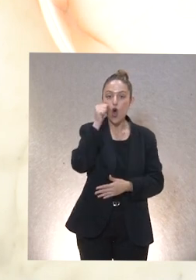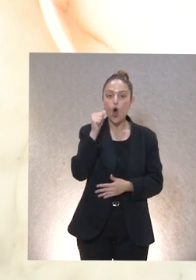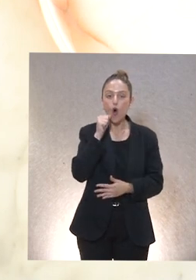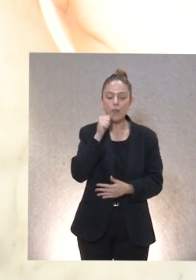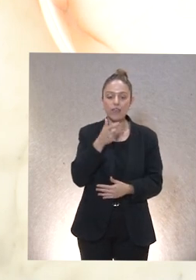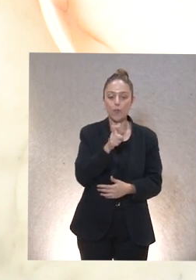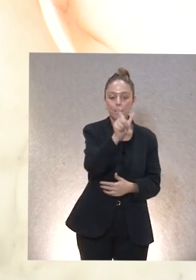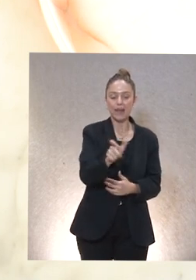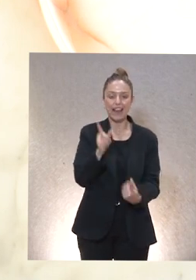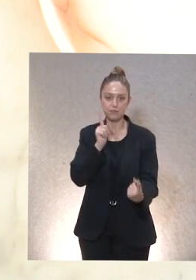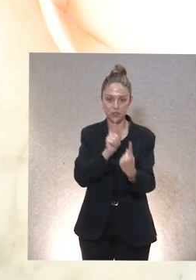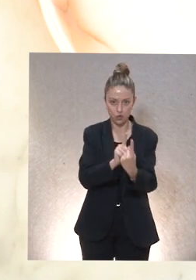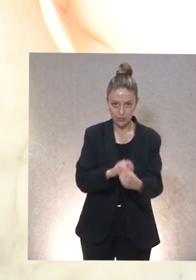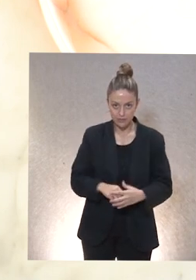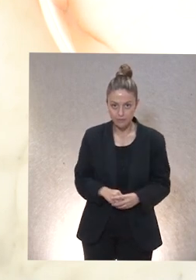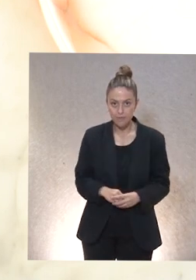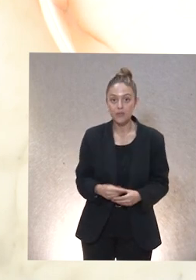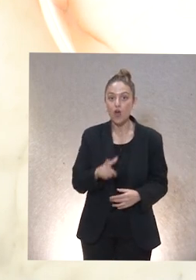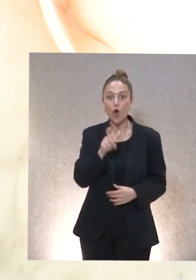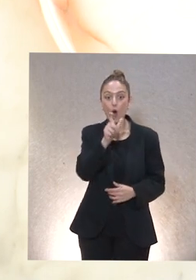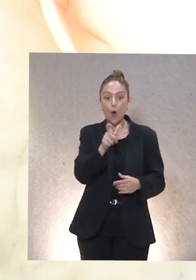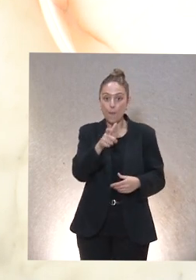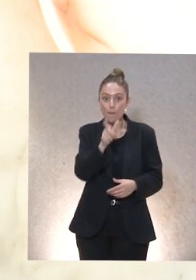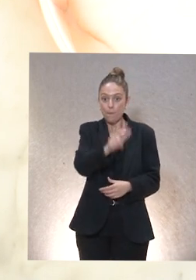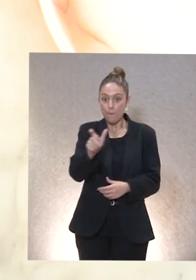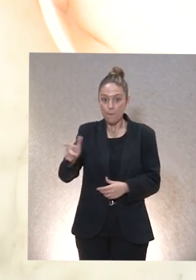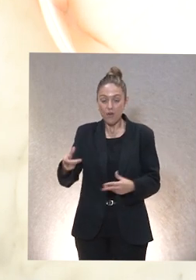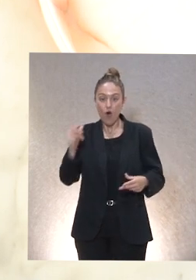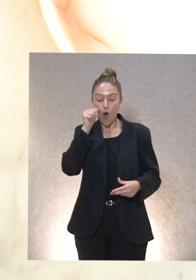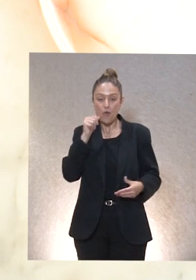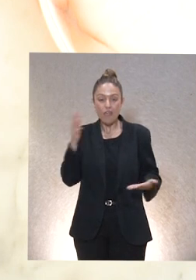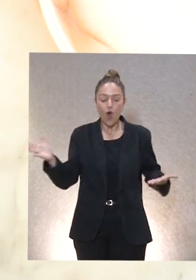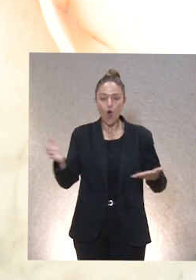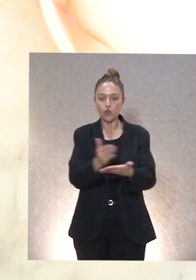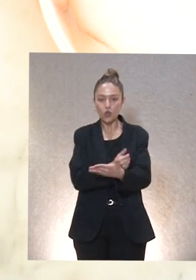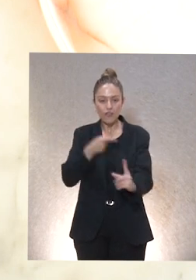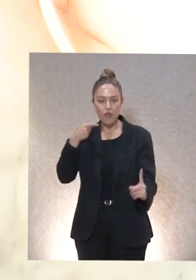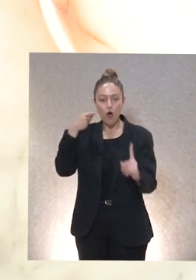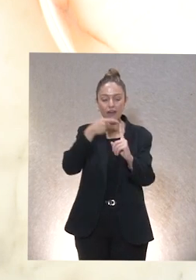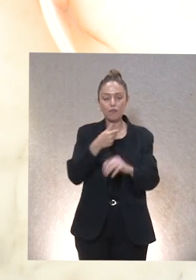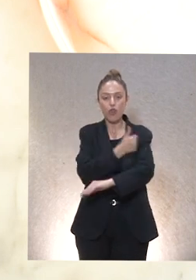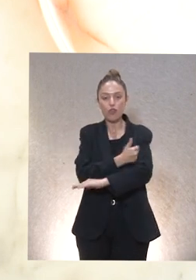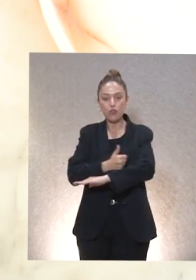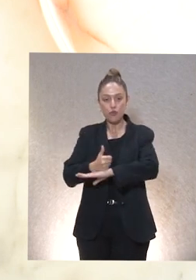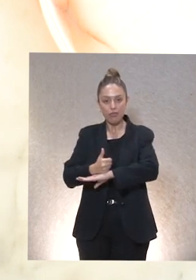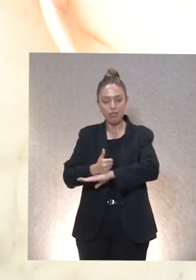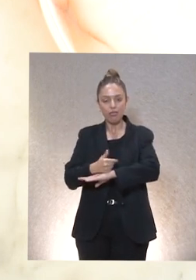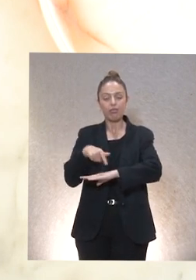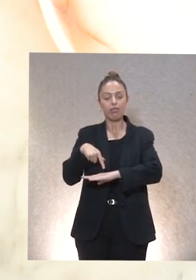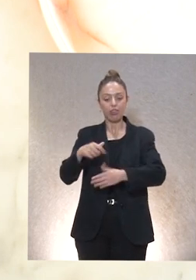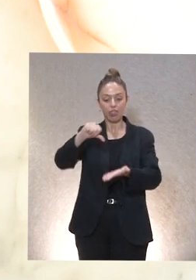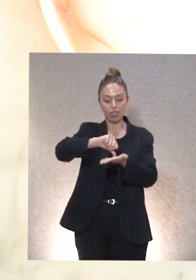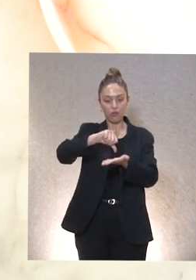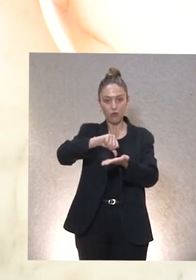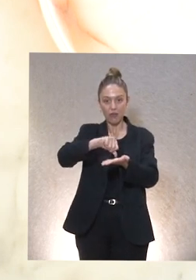dirigida a toda la población de Oviedo con el objeto de construir una ciudad inclusiva y